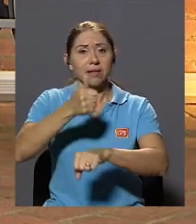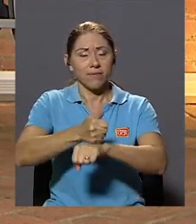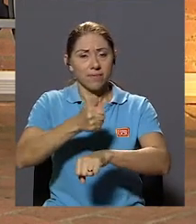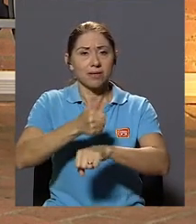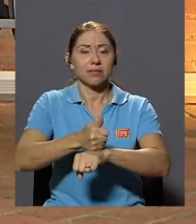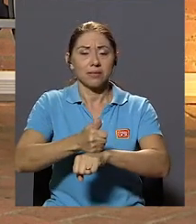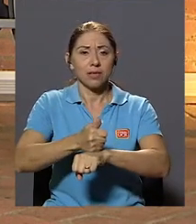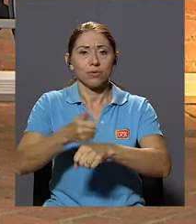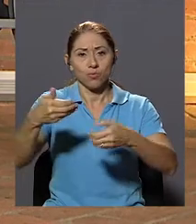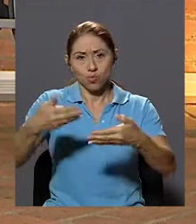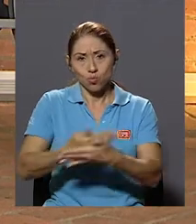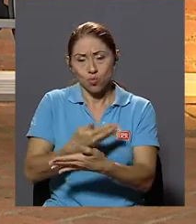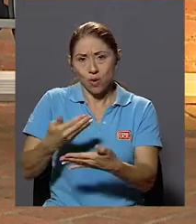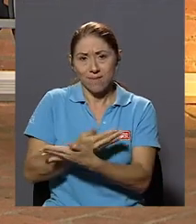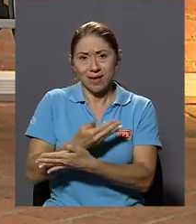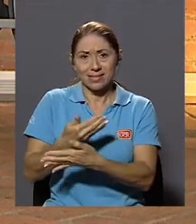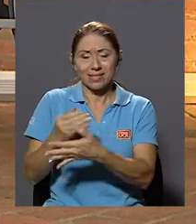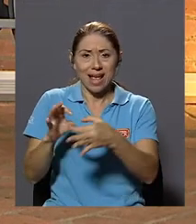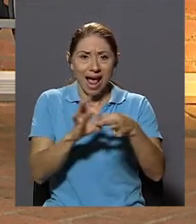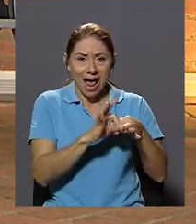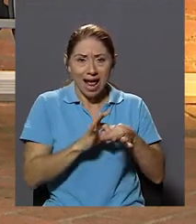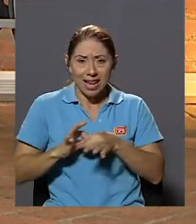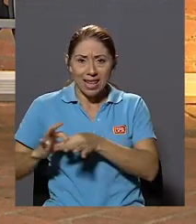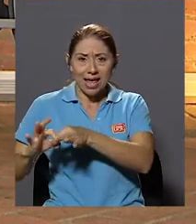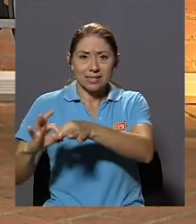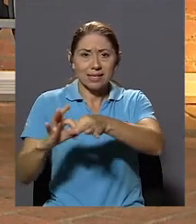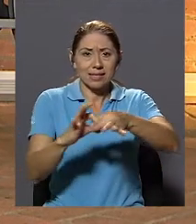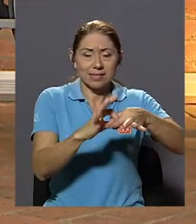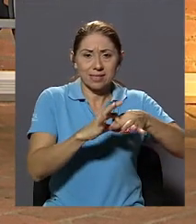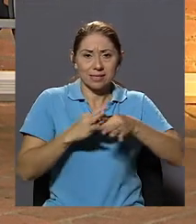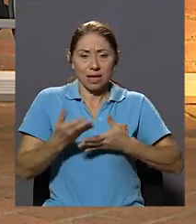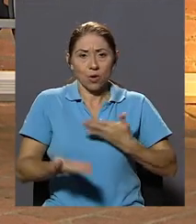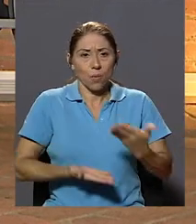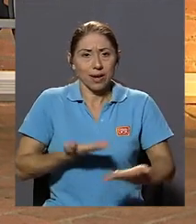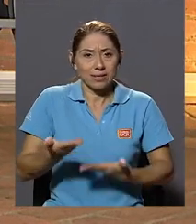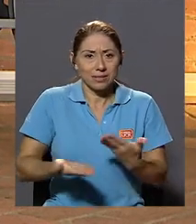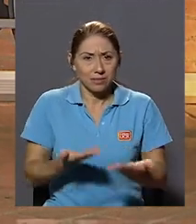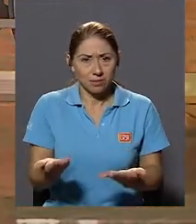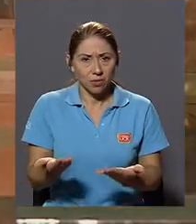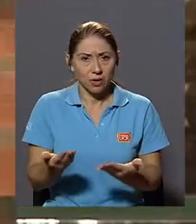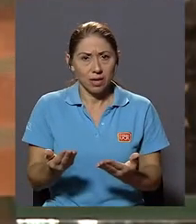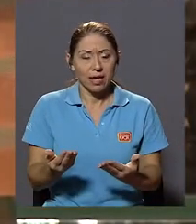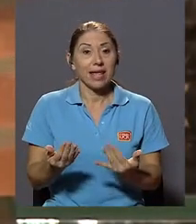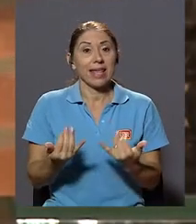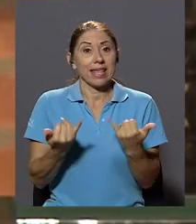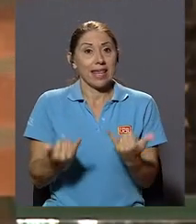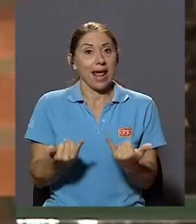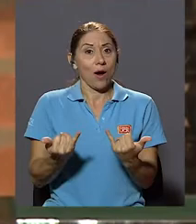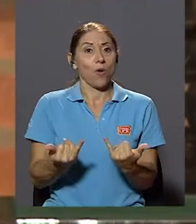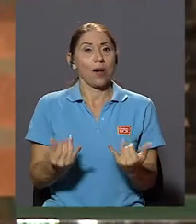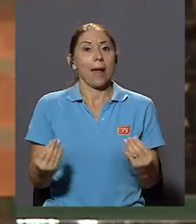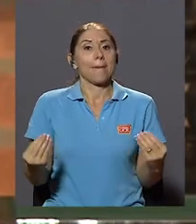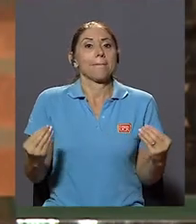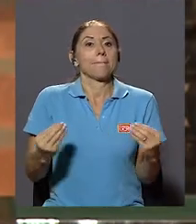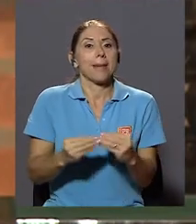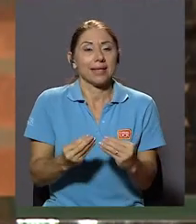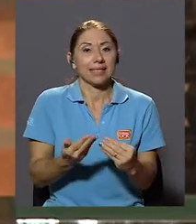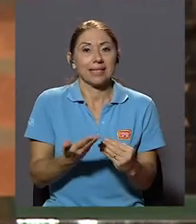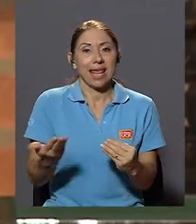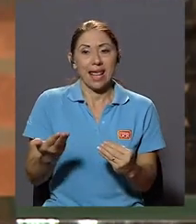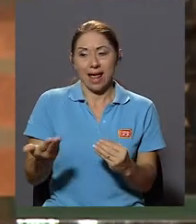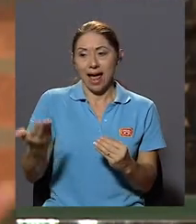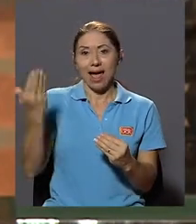Entonces nuevas alianzas de cooperación Y se están fortaleciendo Aún más que antes Los